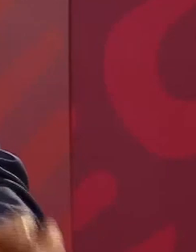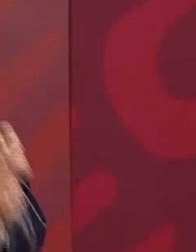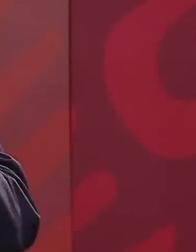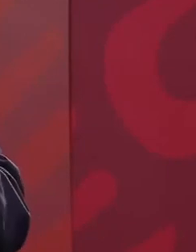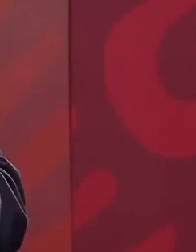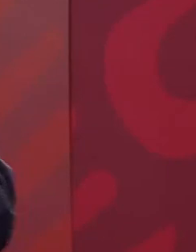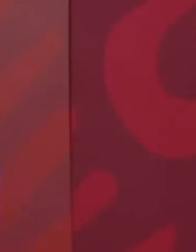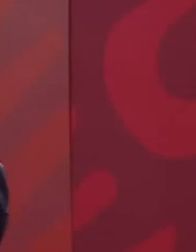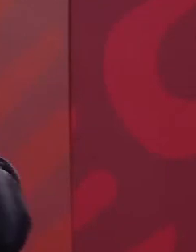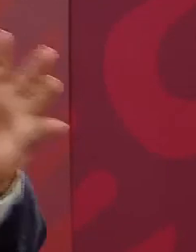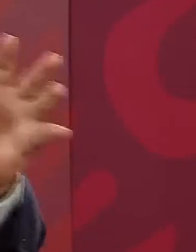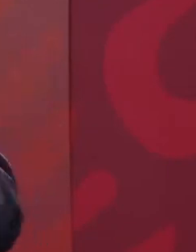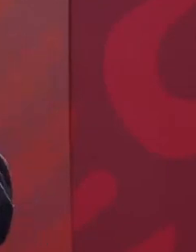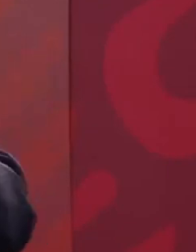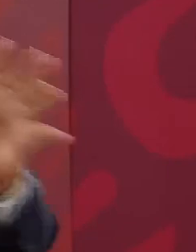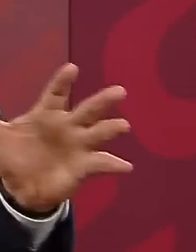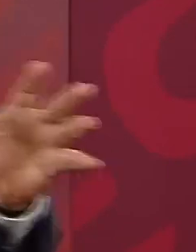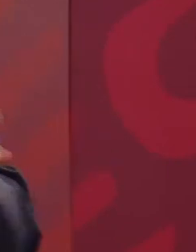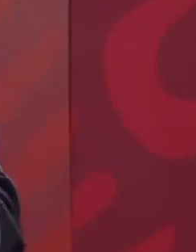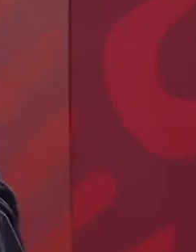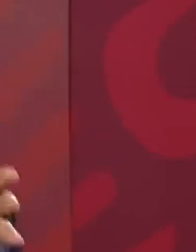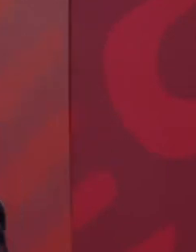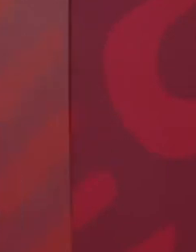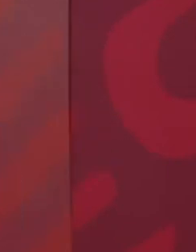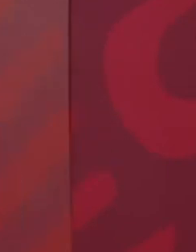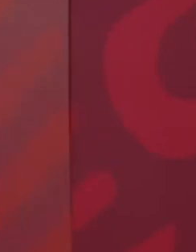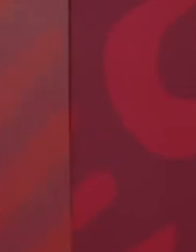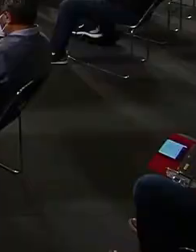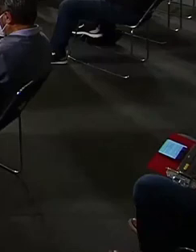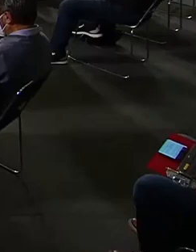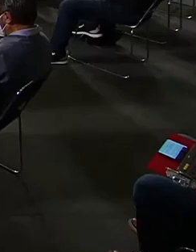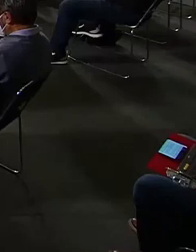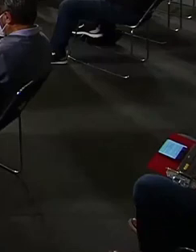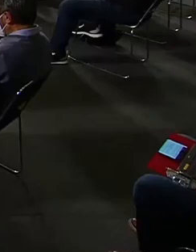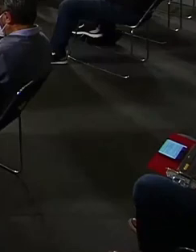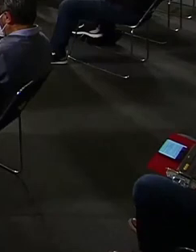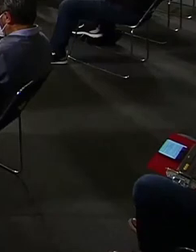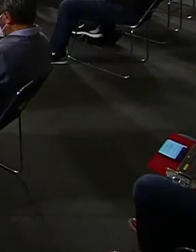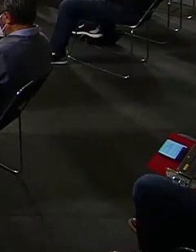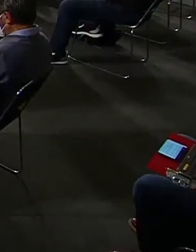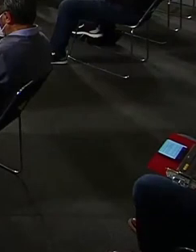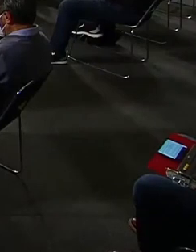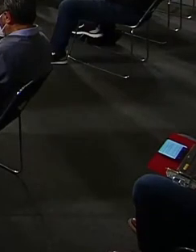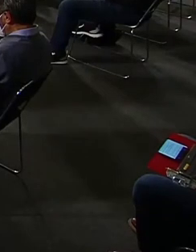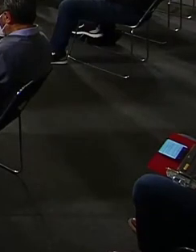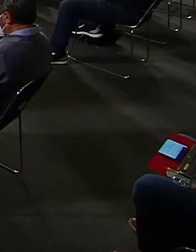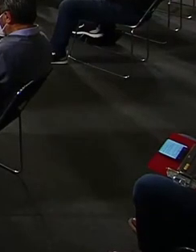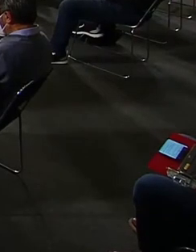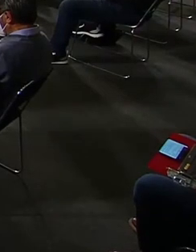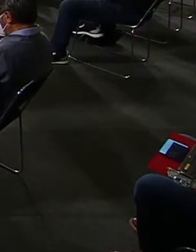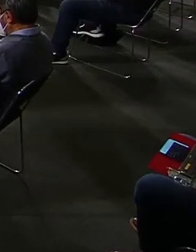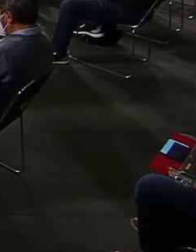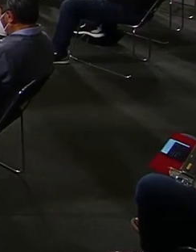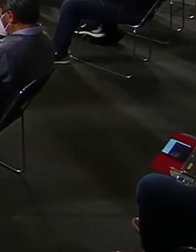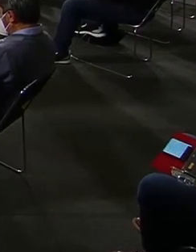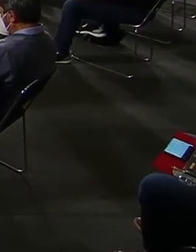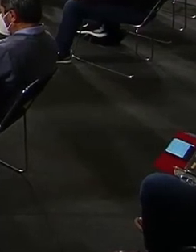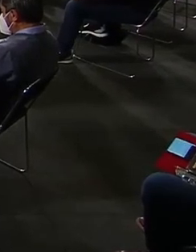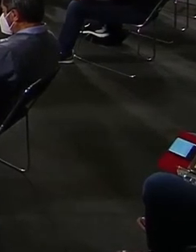De ese déficit que consideramos ya